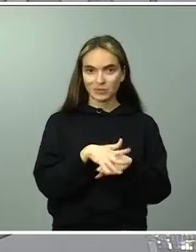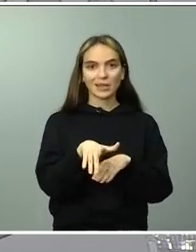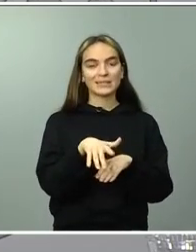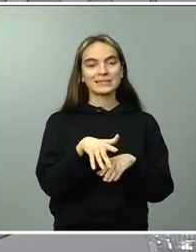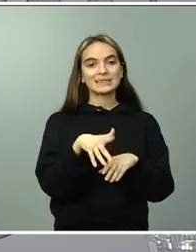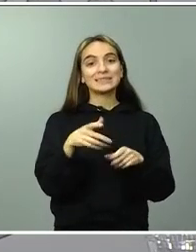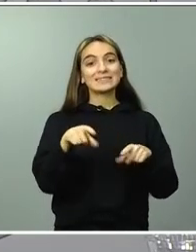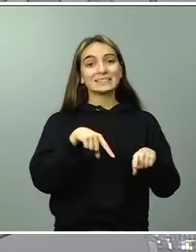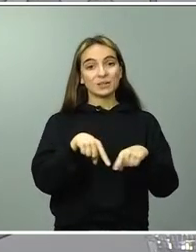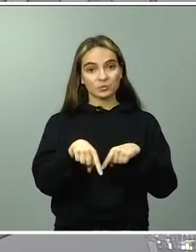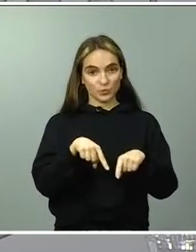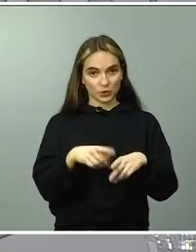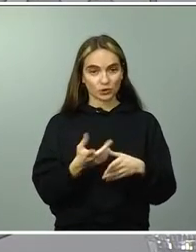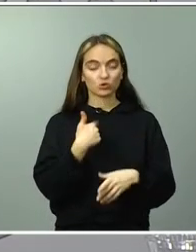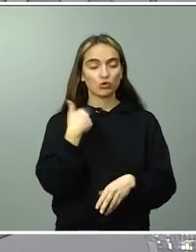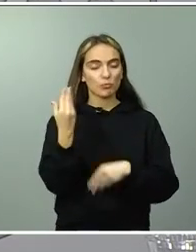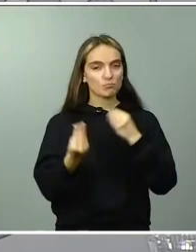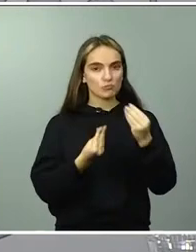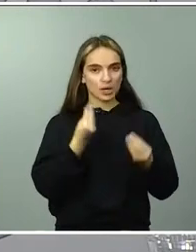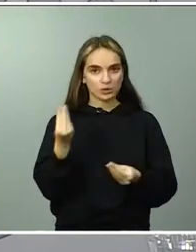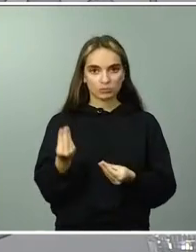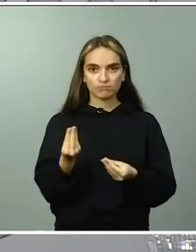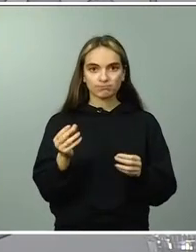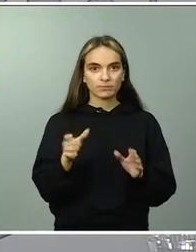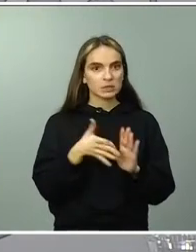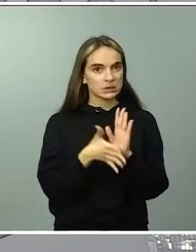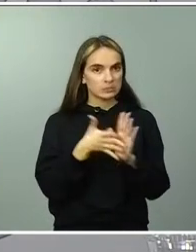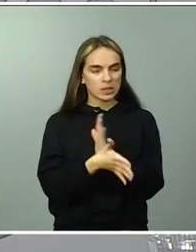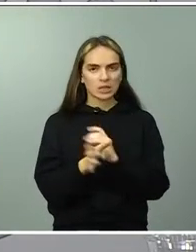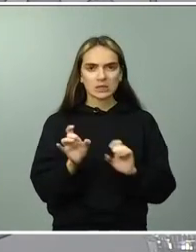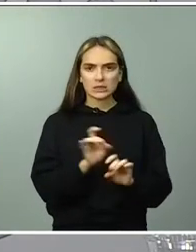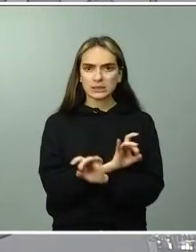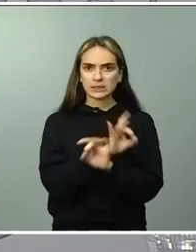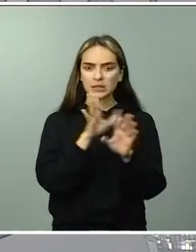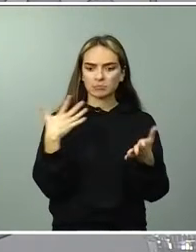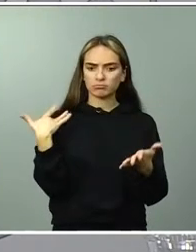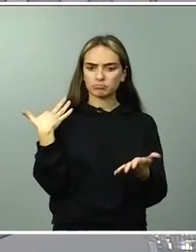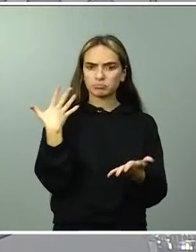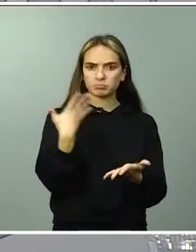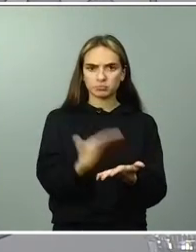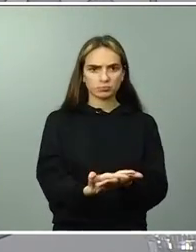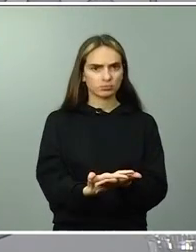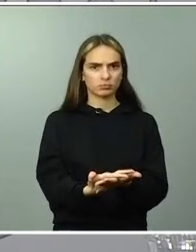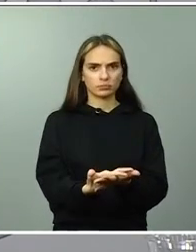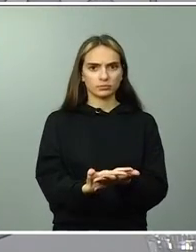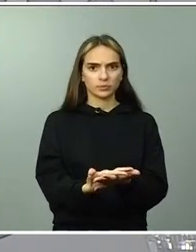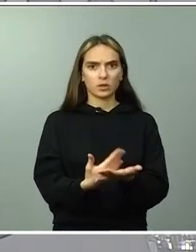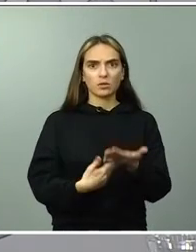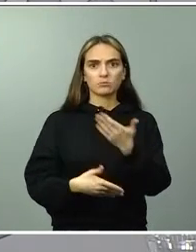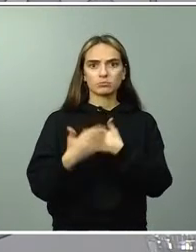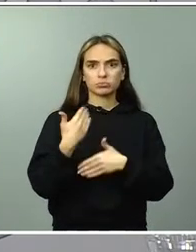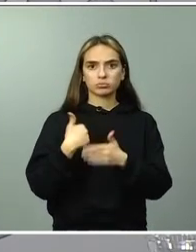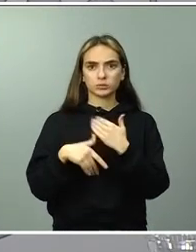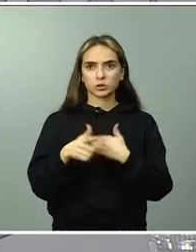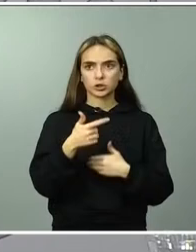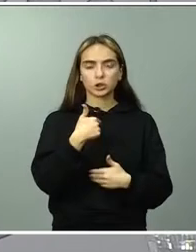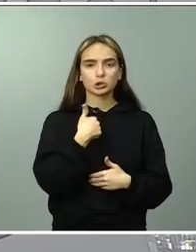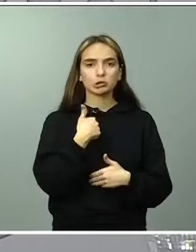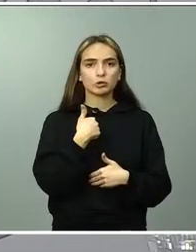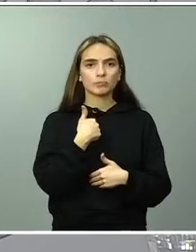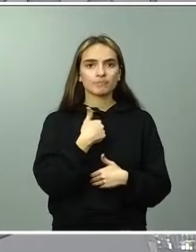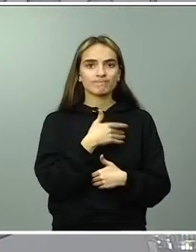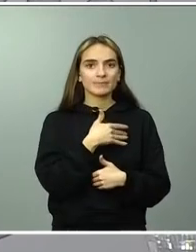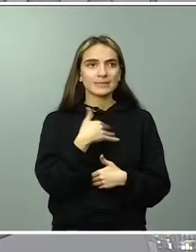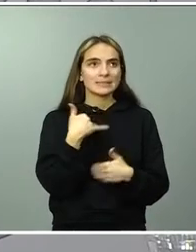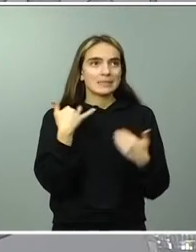claras a lo largo de todo este tiempo desde el primer momento ya me hubiera gustado a mí otros responsables en otros momentos de la historia